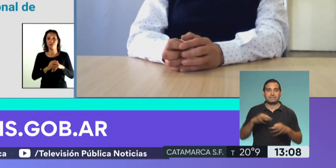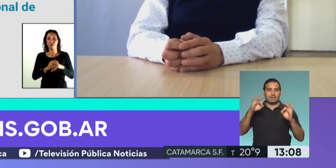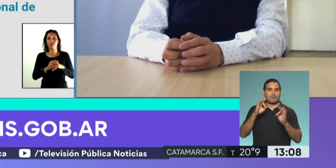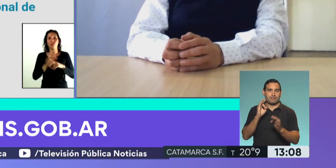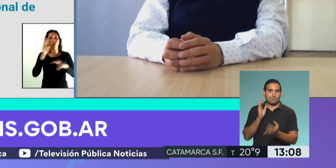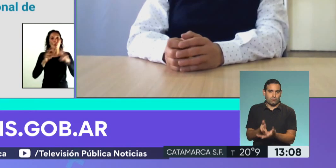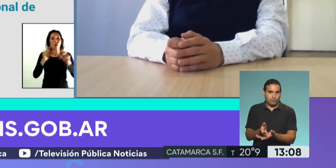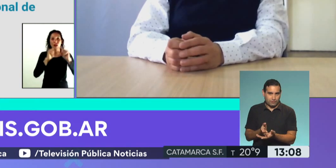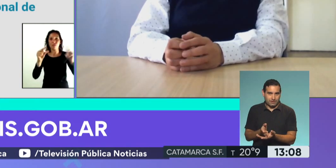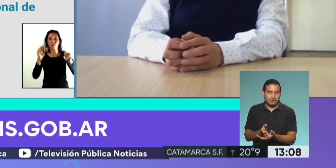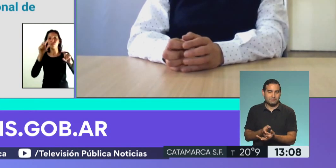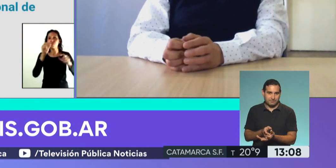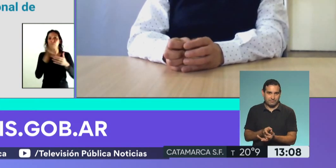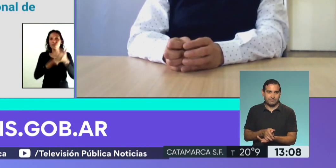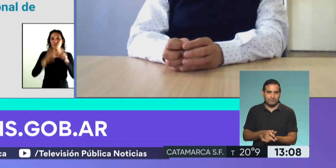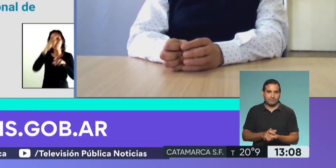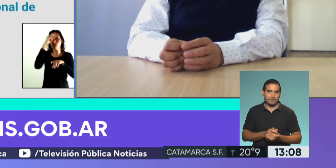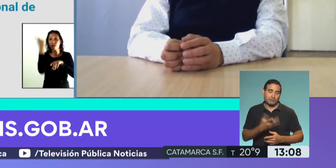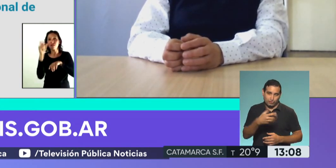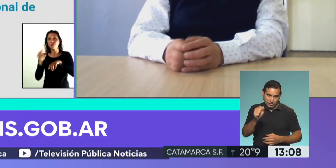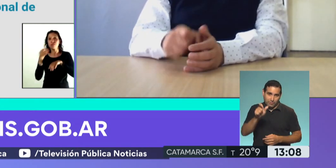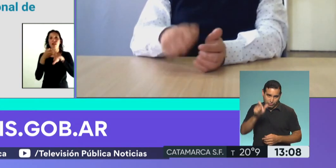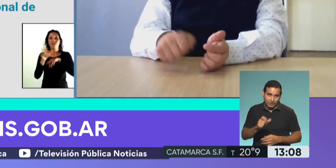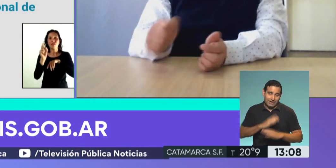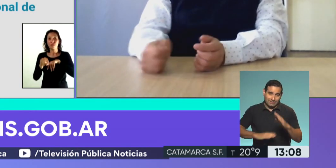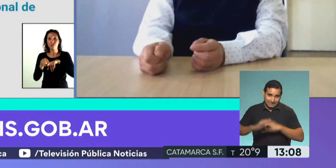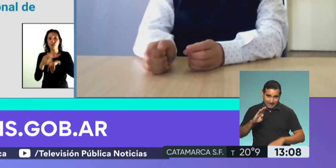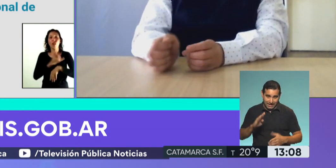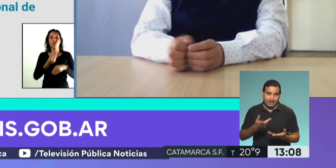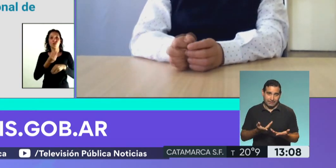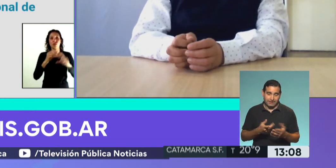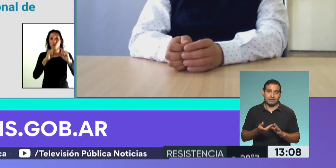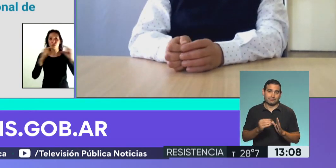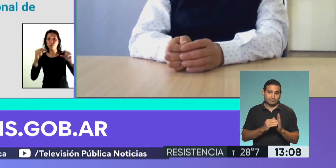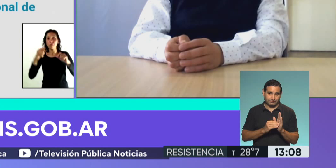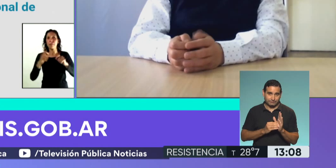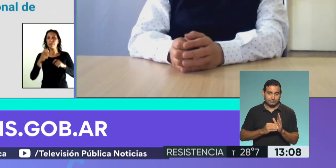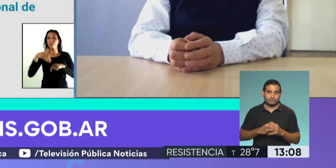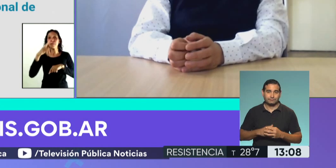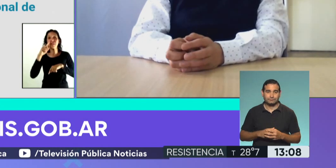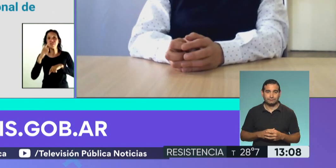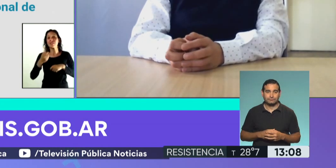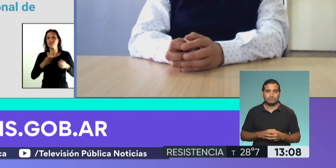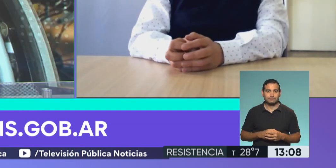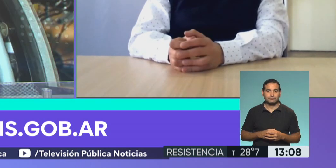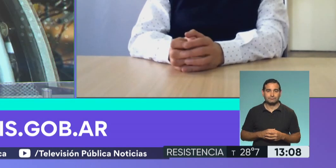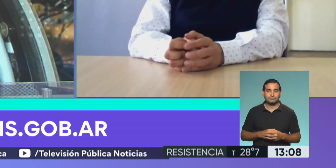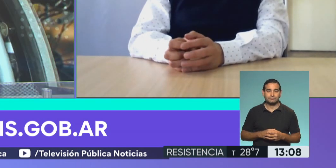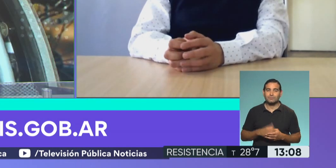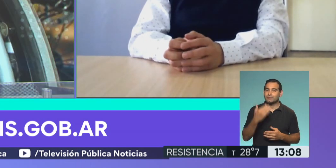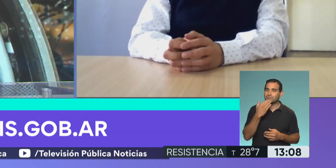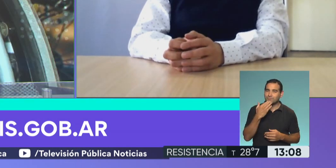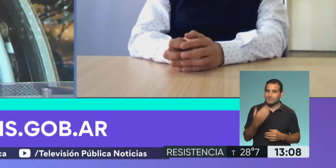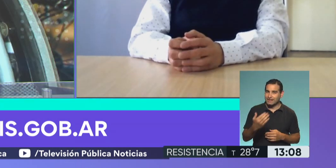a su vehículo cuando trasladó a una persona con discapacidad y registró este traslado, obviamente. Fernando,